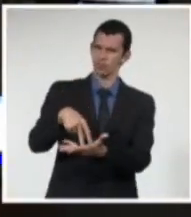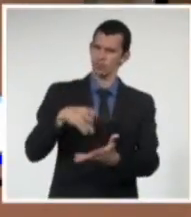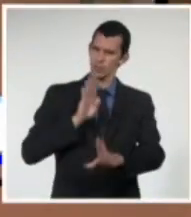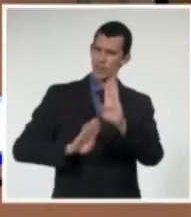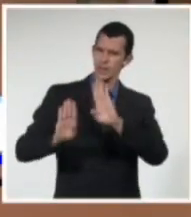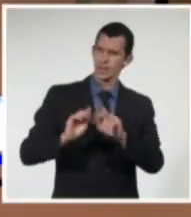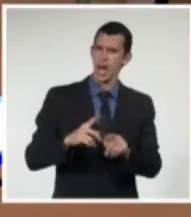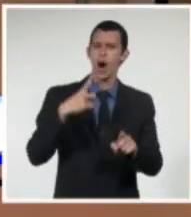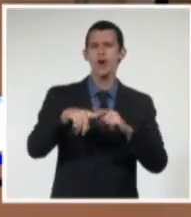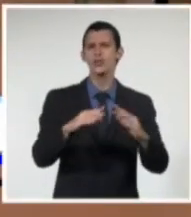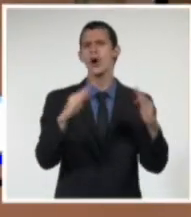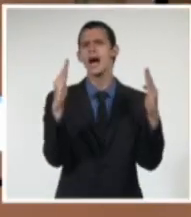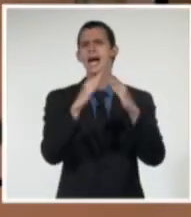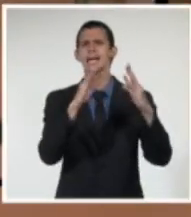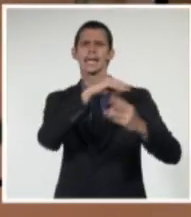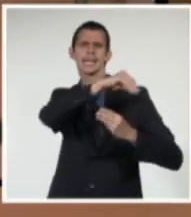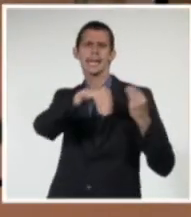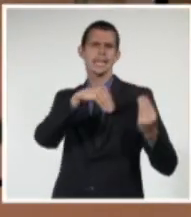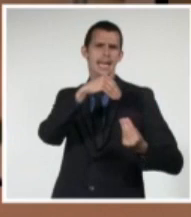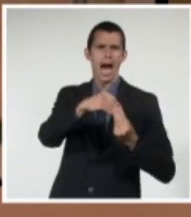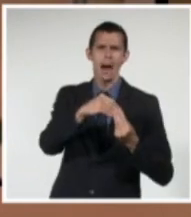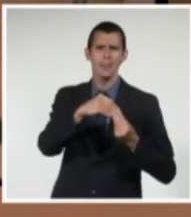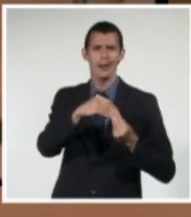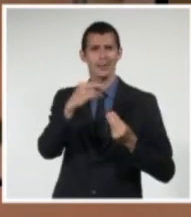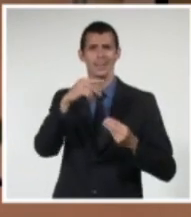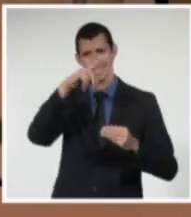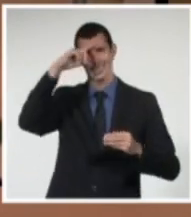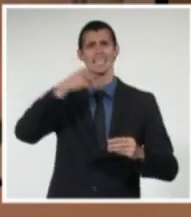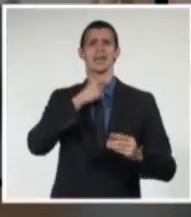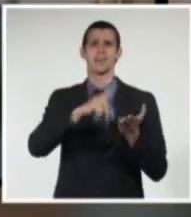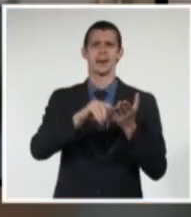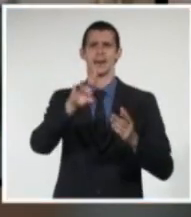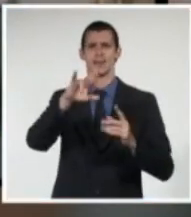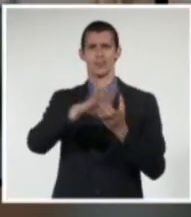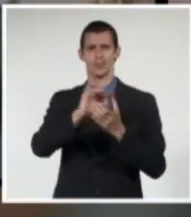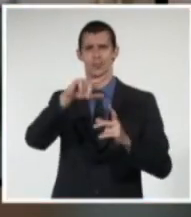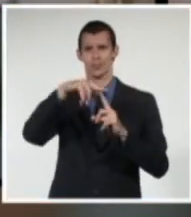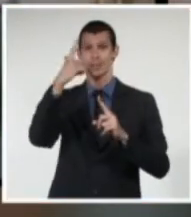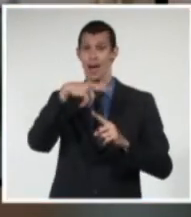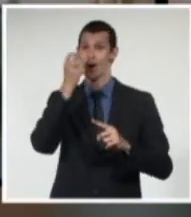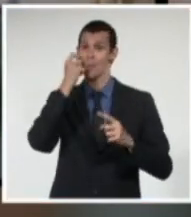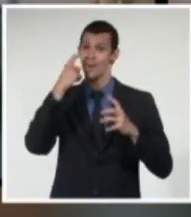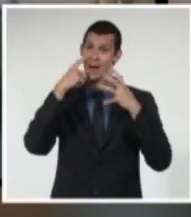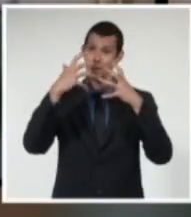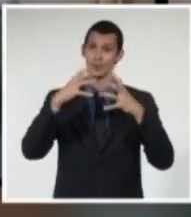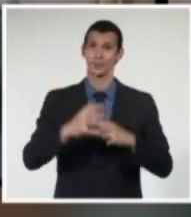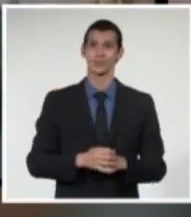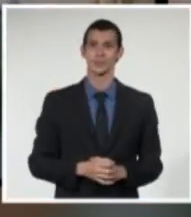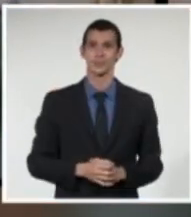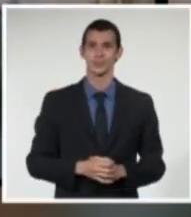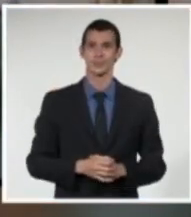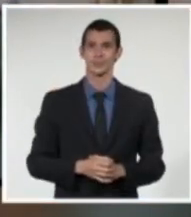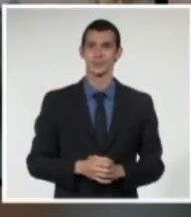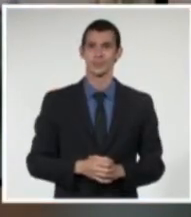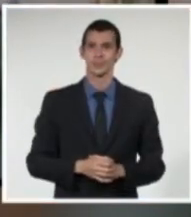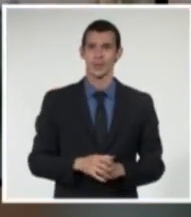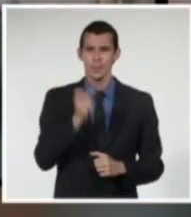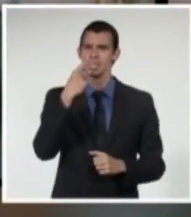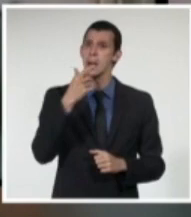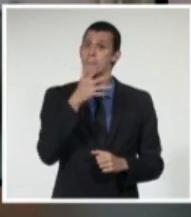tantos otros personajes a los que supo enriquecer magistralmente. ¿Sabes qué más difícil poner las piernas esto que hacer un edificio?